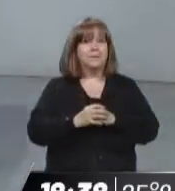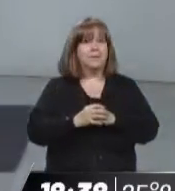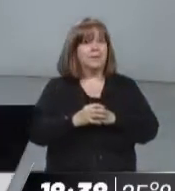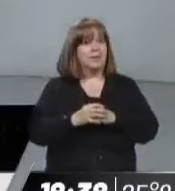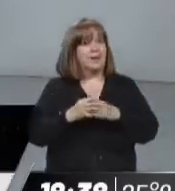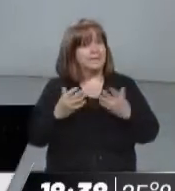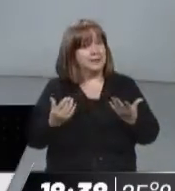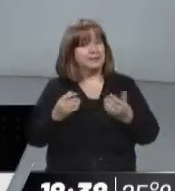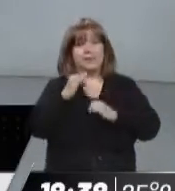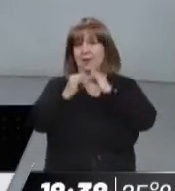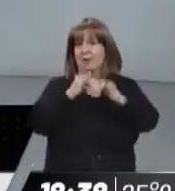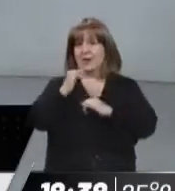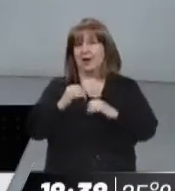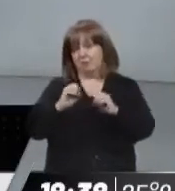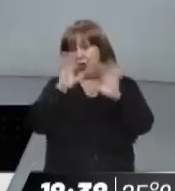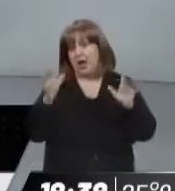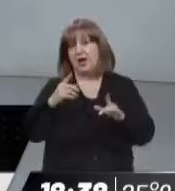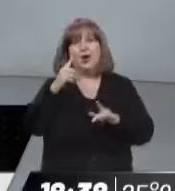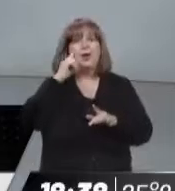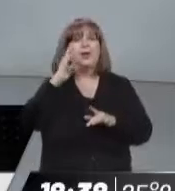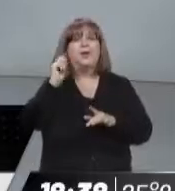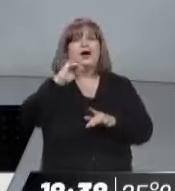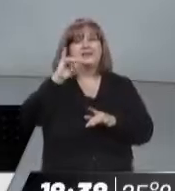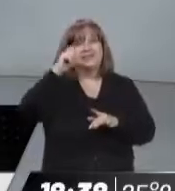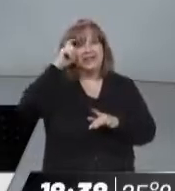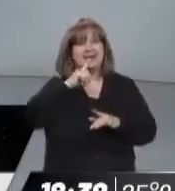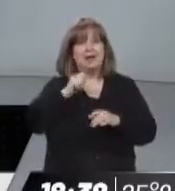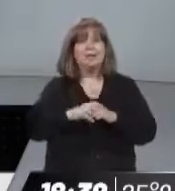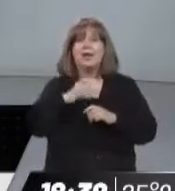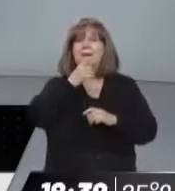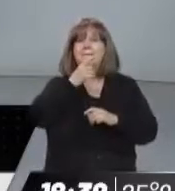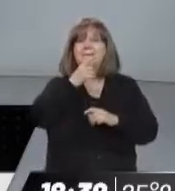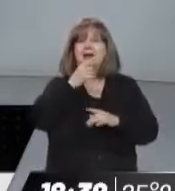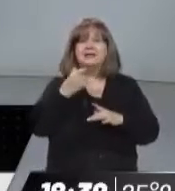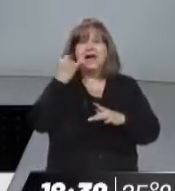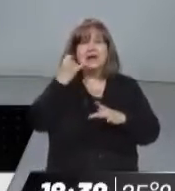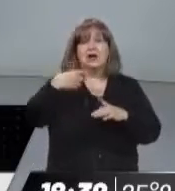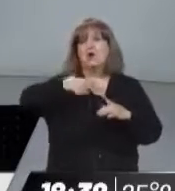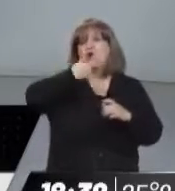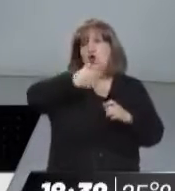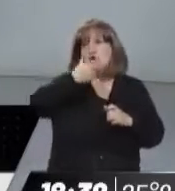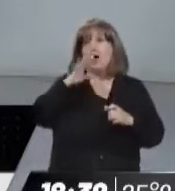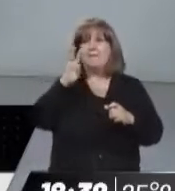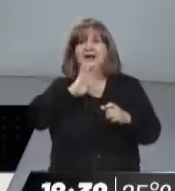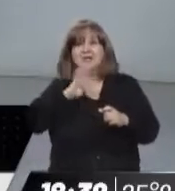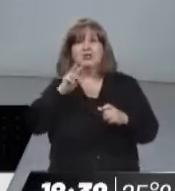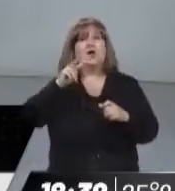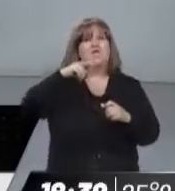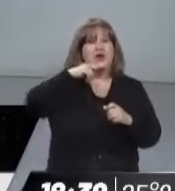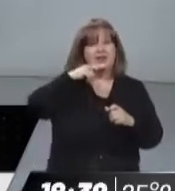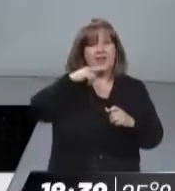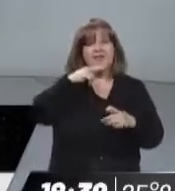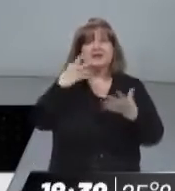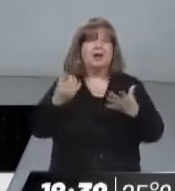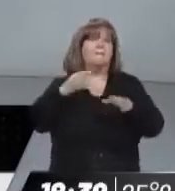Bien, reexplicamos esto entonces, aunque era bastante claro Ivaceta, hay como una especie de semáforo. Lo peor, o mejor dicho, las rutas que están en peor estado, sea de